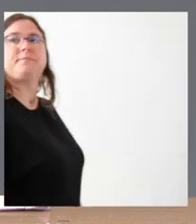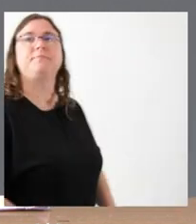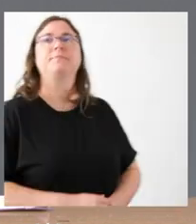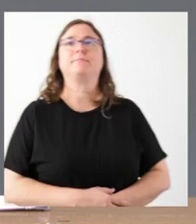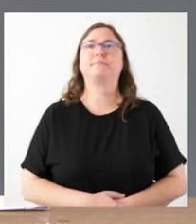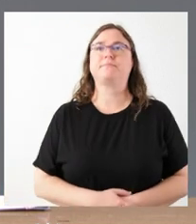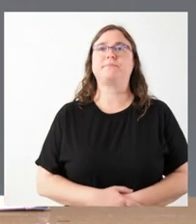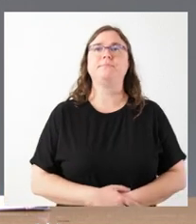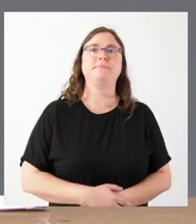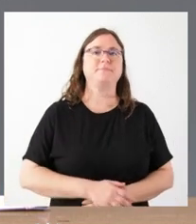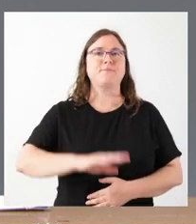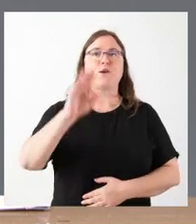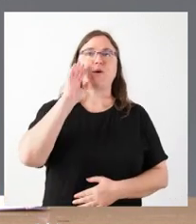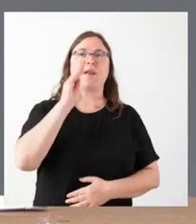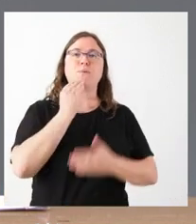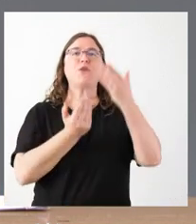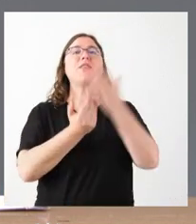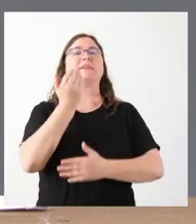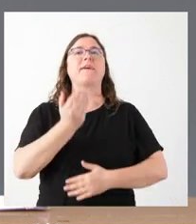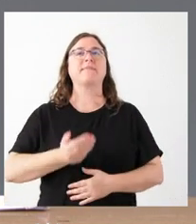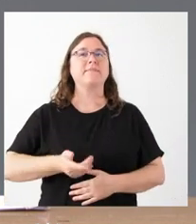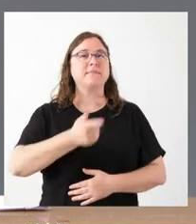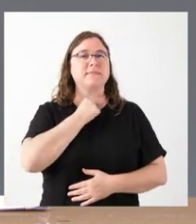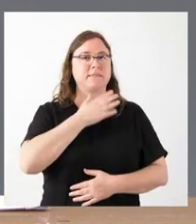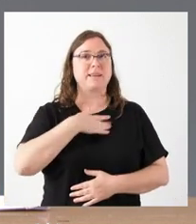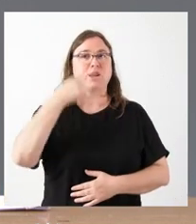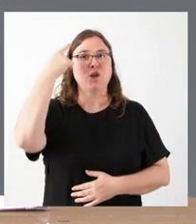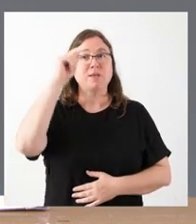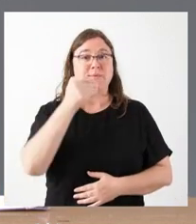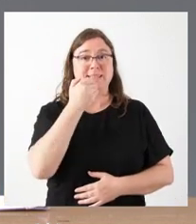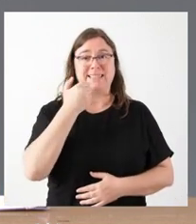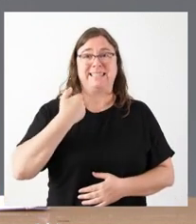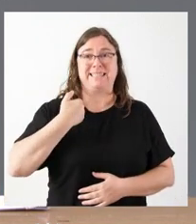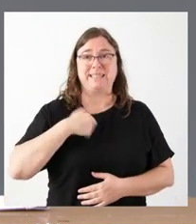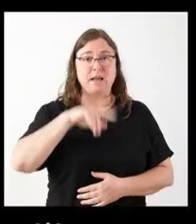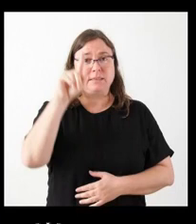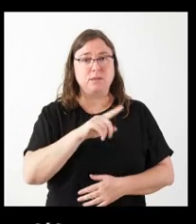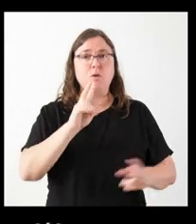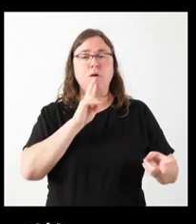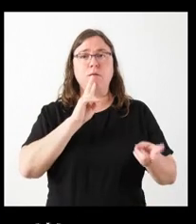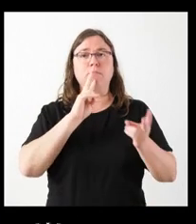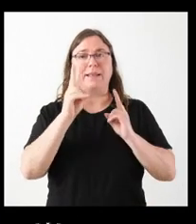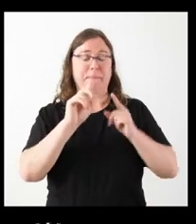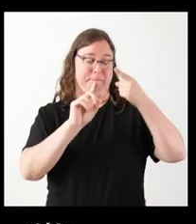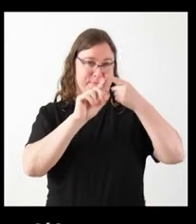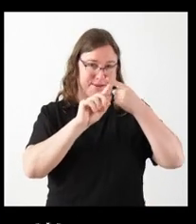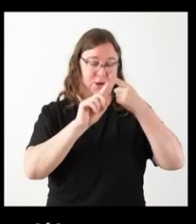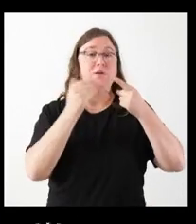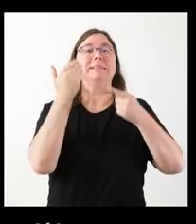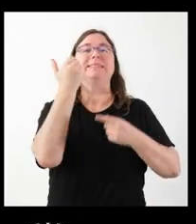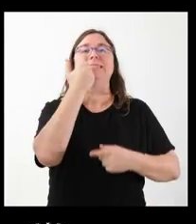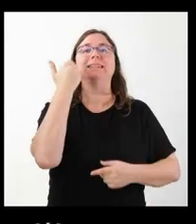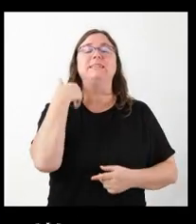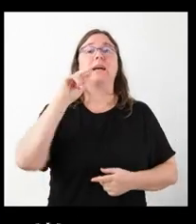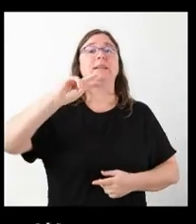Buenos días. Buenos días. Me gustaría saber si ya han contestado al… Primero, si ha llegado el requerimiento, el